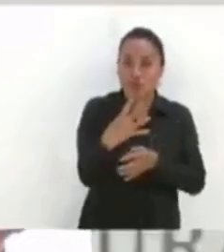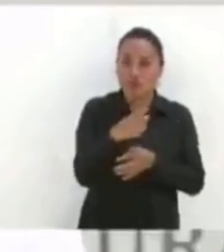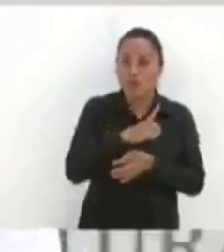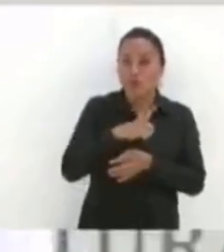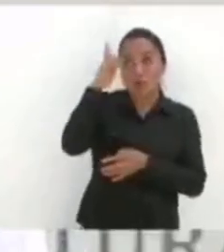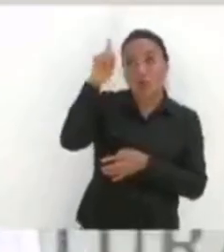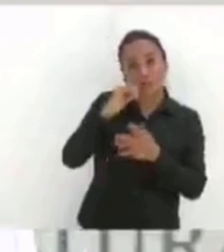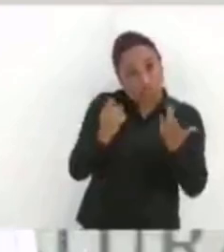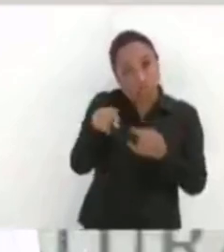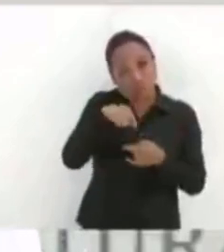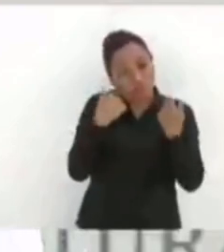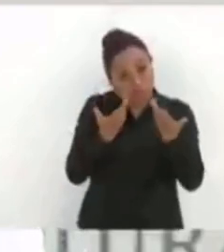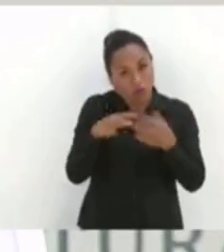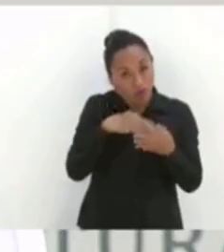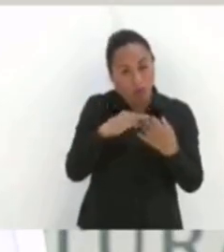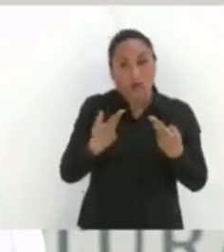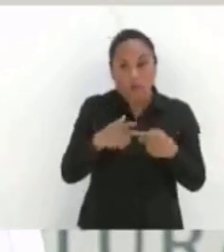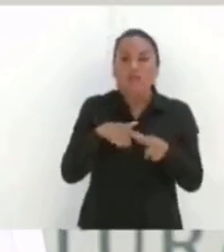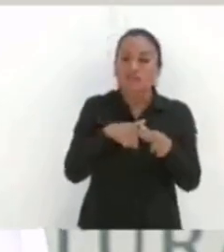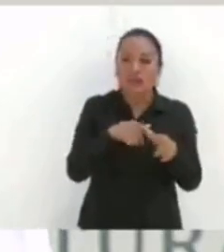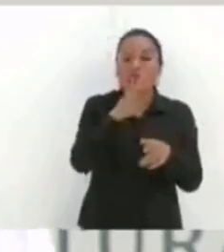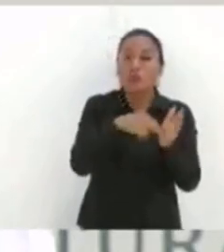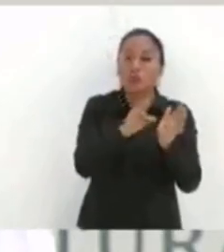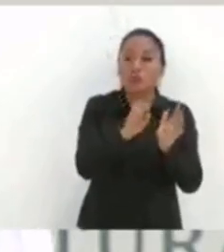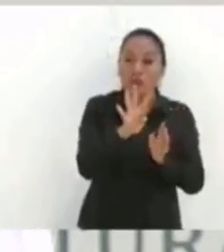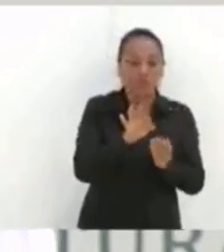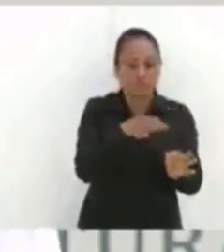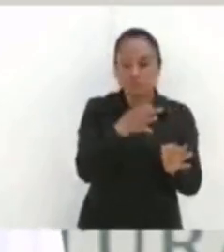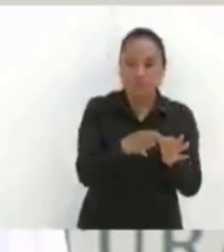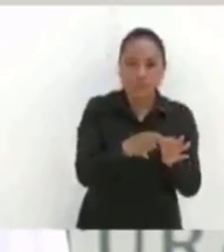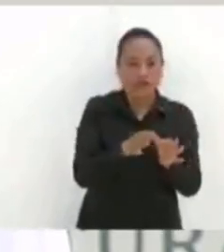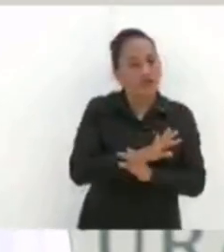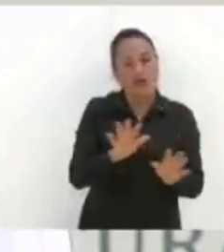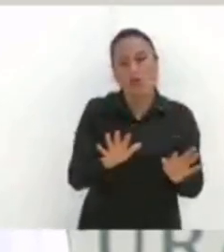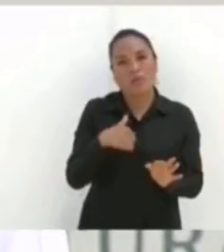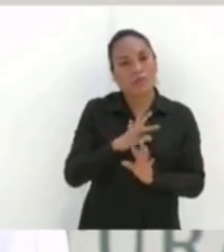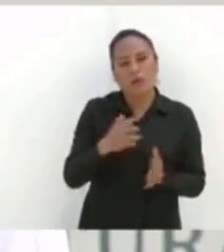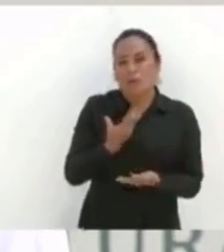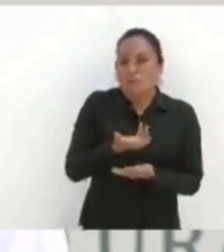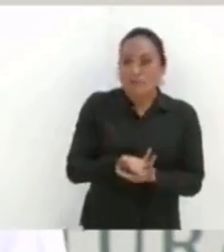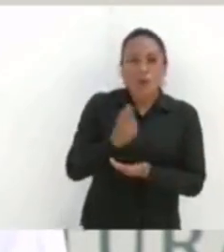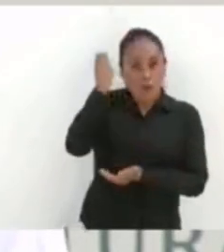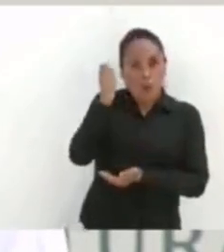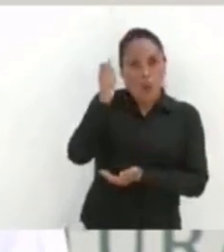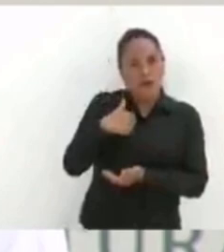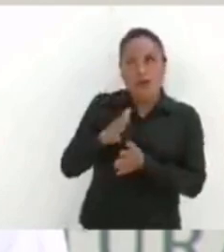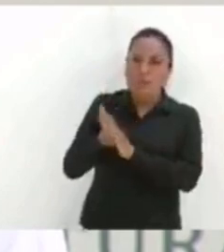concluyo mi trabajo. Porque me voy a jubilar. Ya me voy.